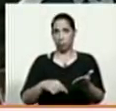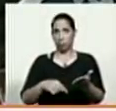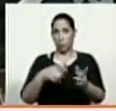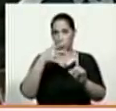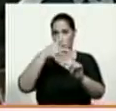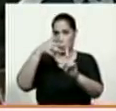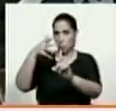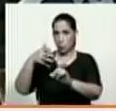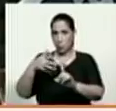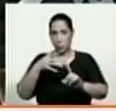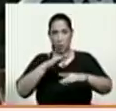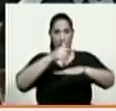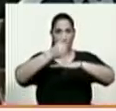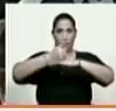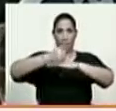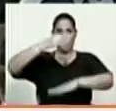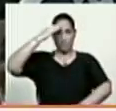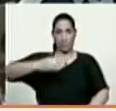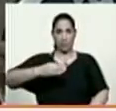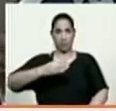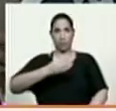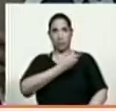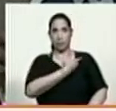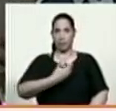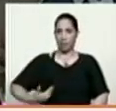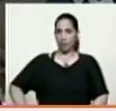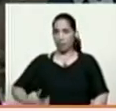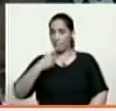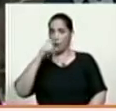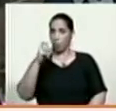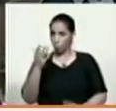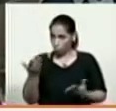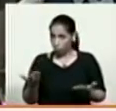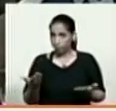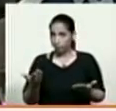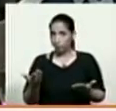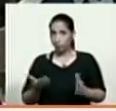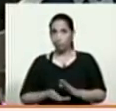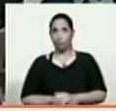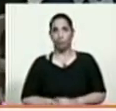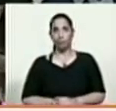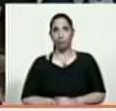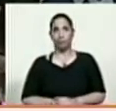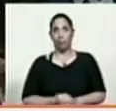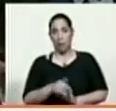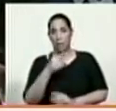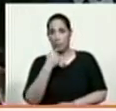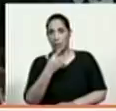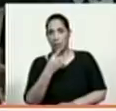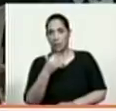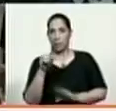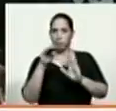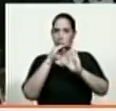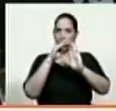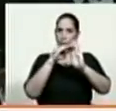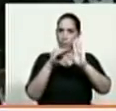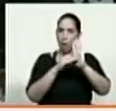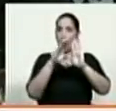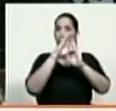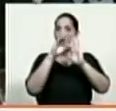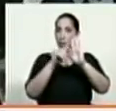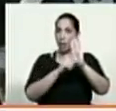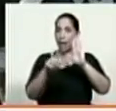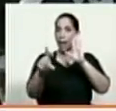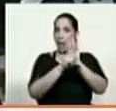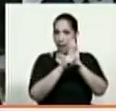ciudadano jefe de Estado presidente de la República Nicolás Maduro Moros así como lo establece pues la Constitución y las leyes